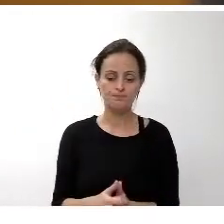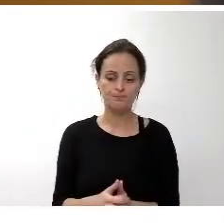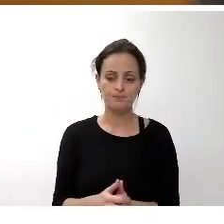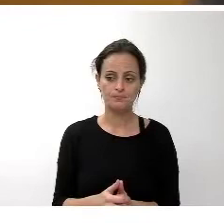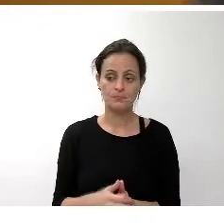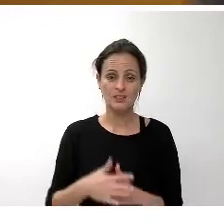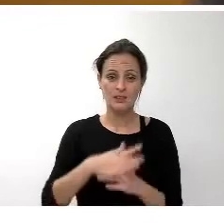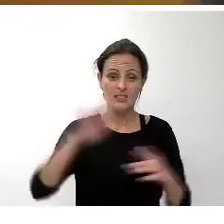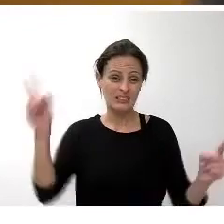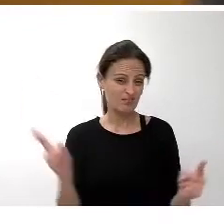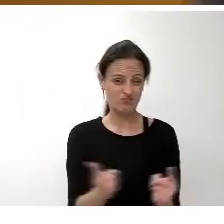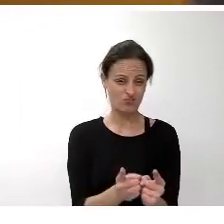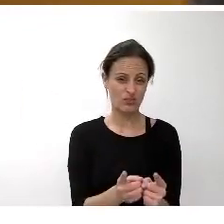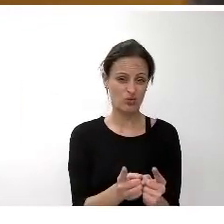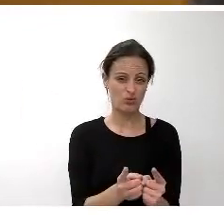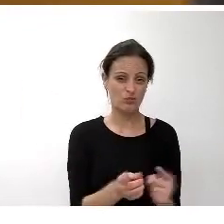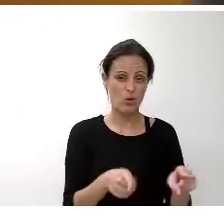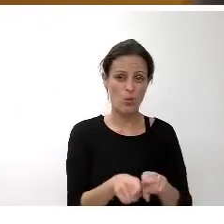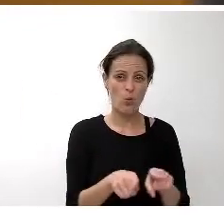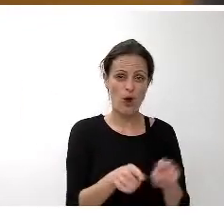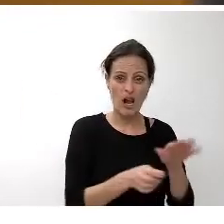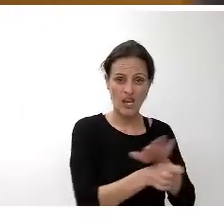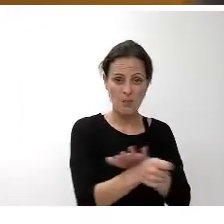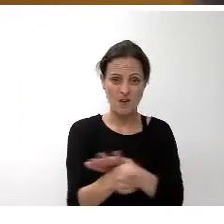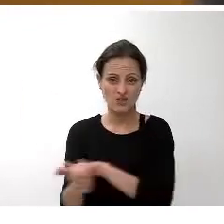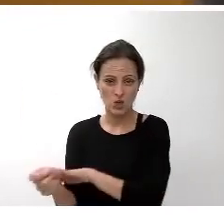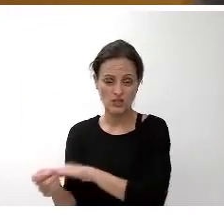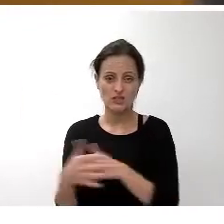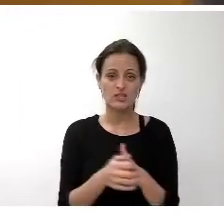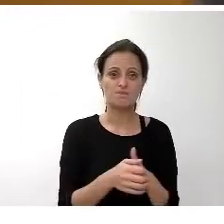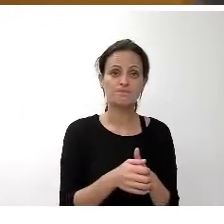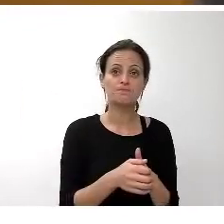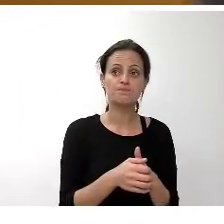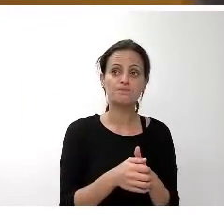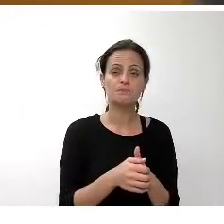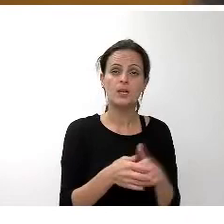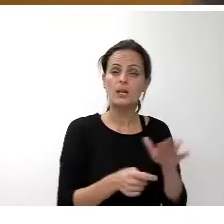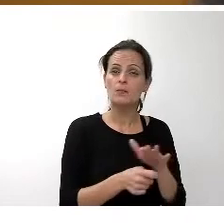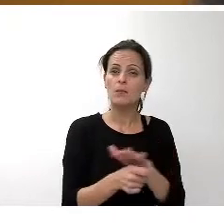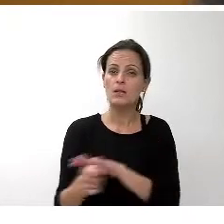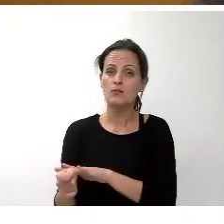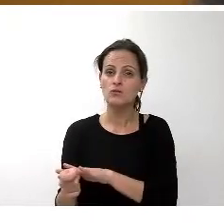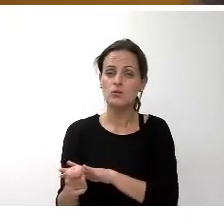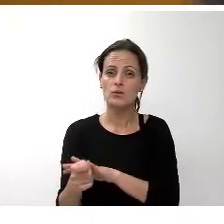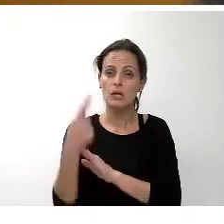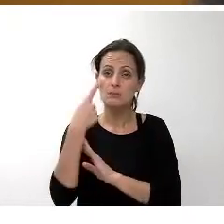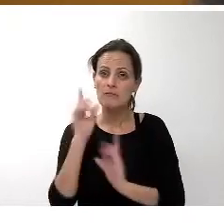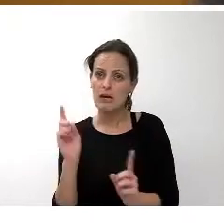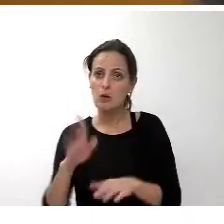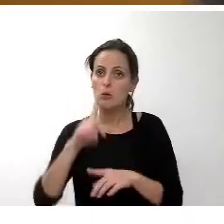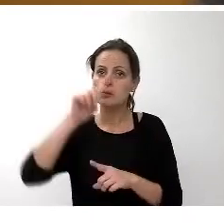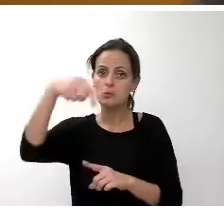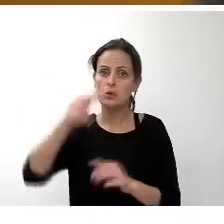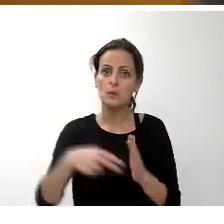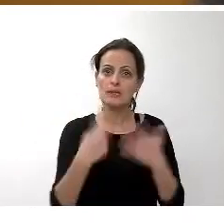resumiendo las inversiones inversiones que tiene previsto ejecutar durante el año 2016 hay varios proyectos